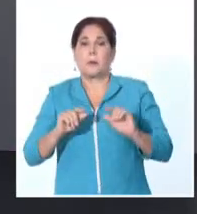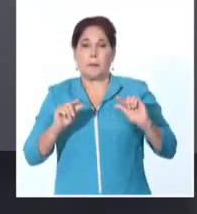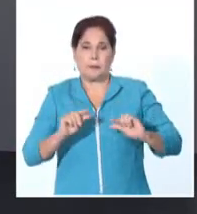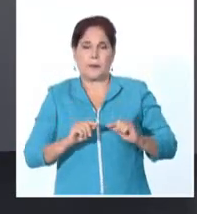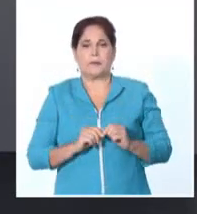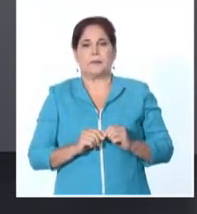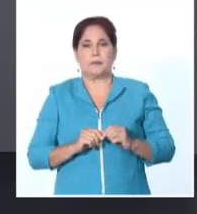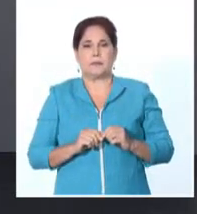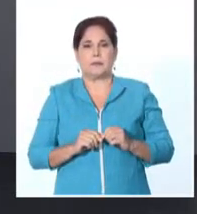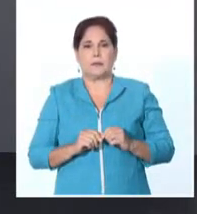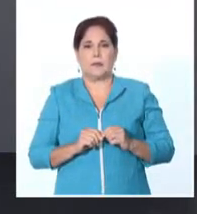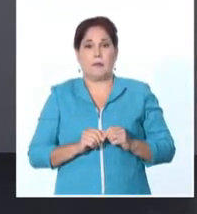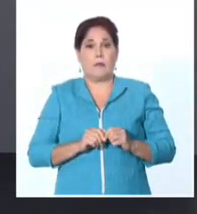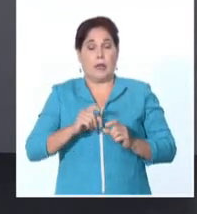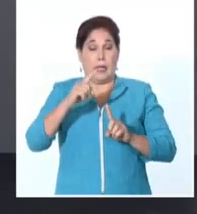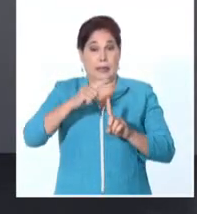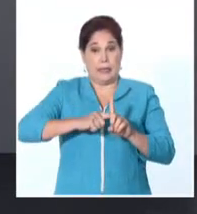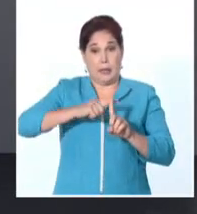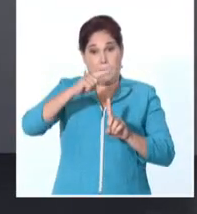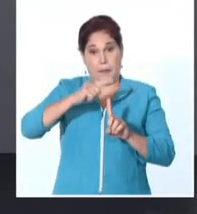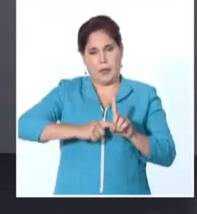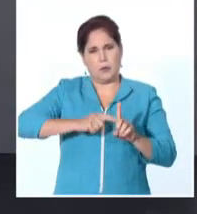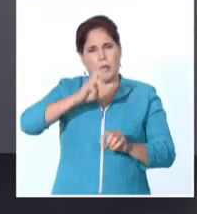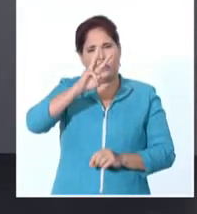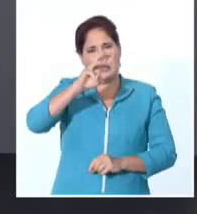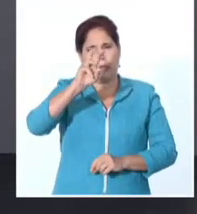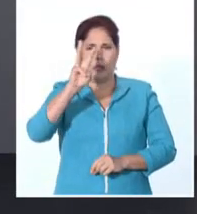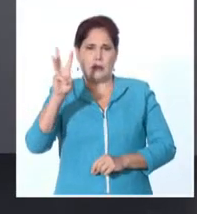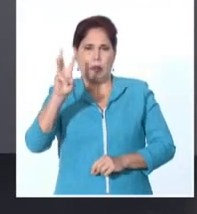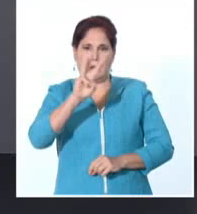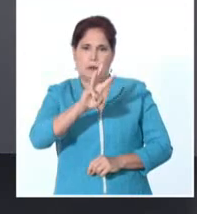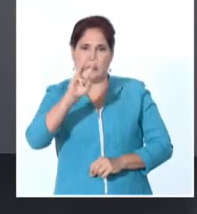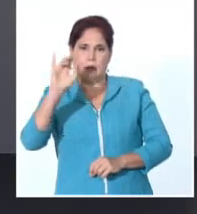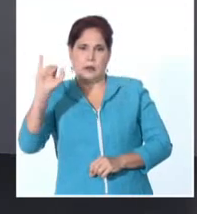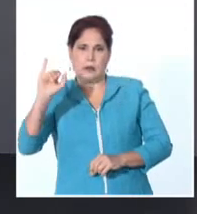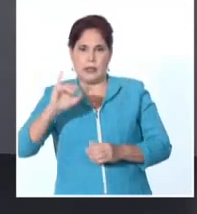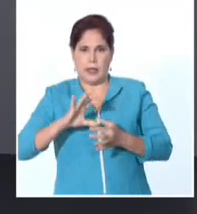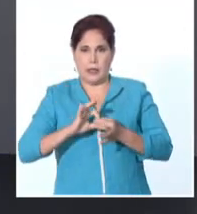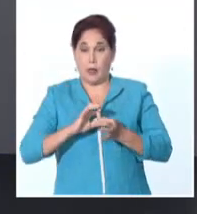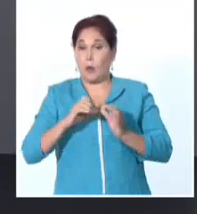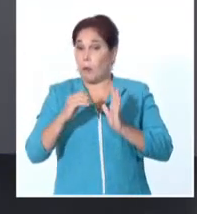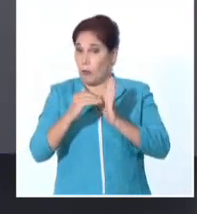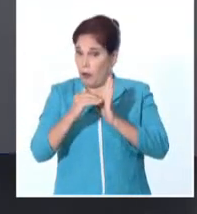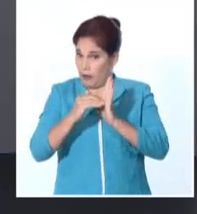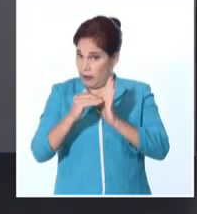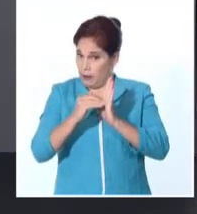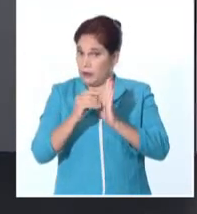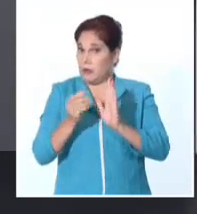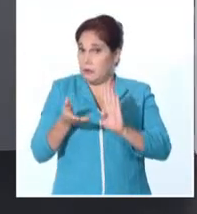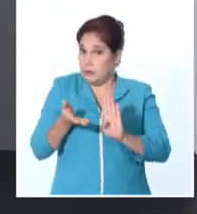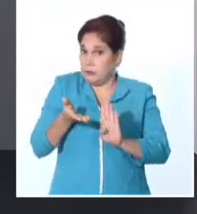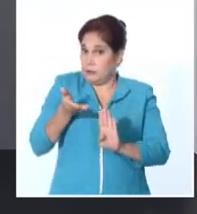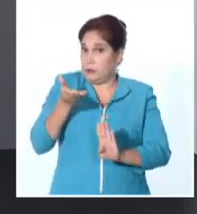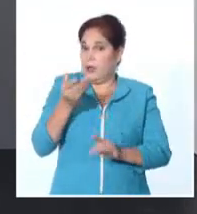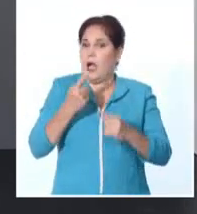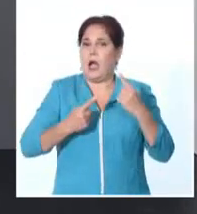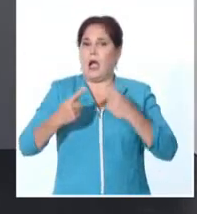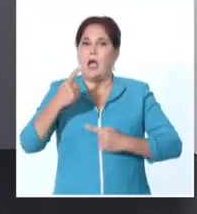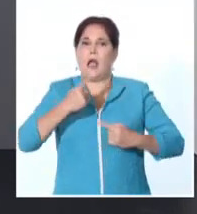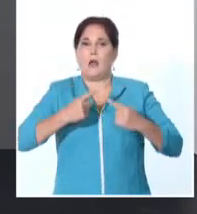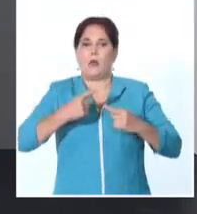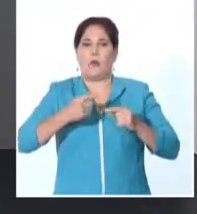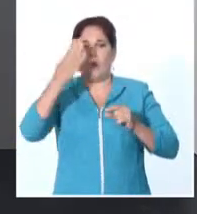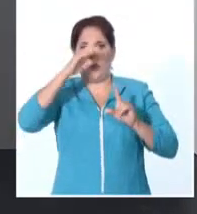ascenderán con rapidez, estarán entre 33 y 36 grados Celsius y pueden ser superiores en algunas localidades del interior.